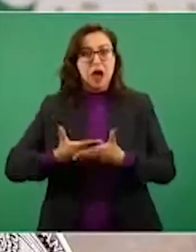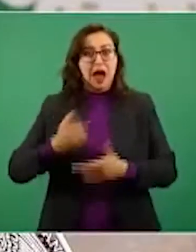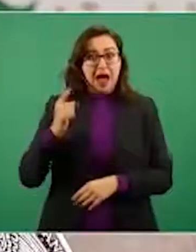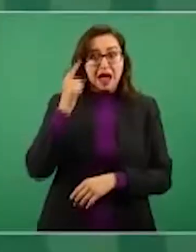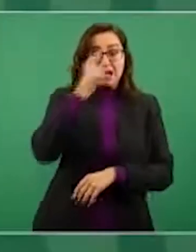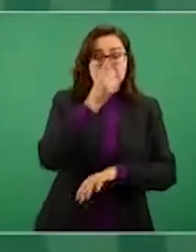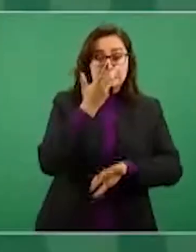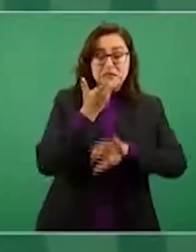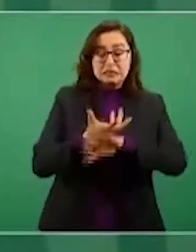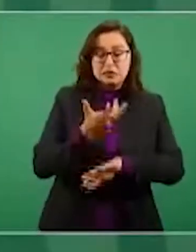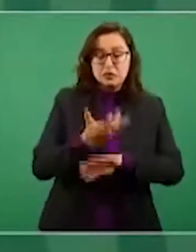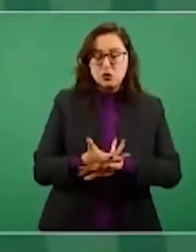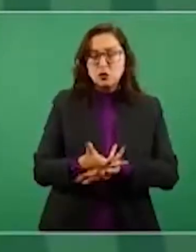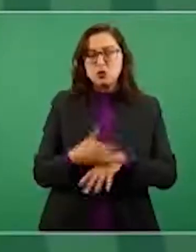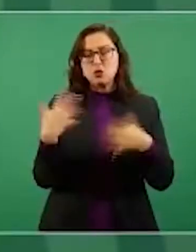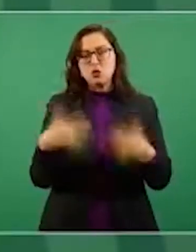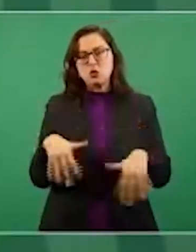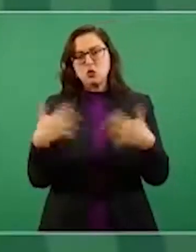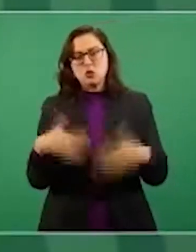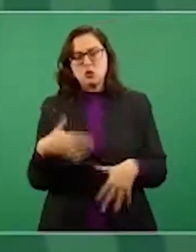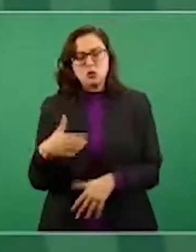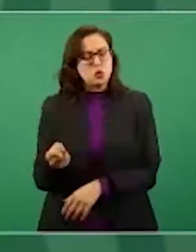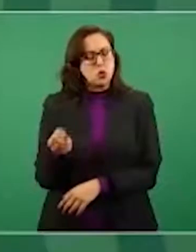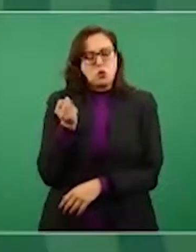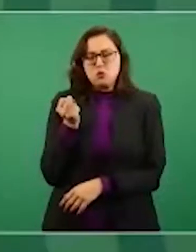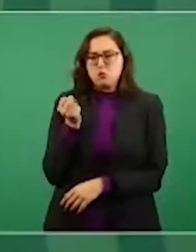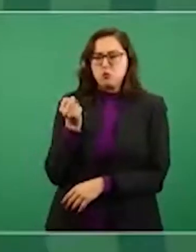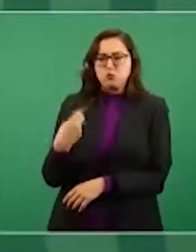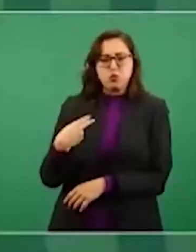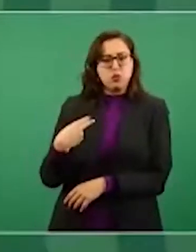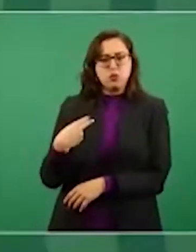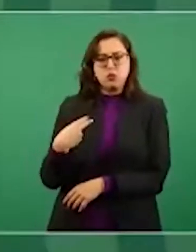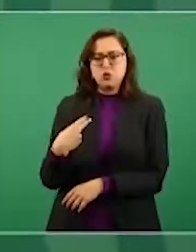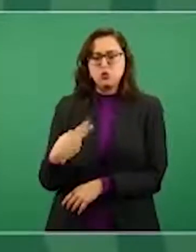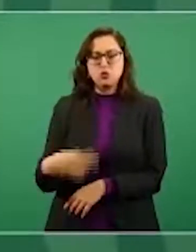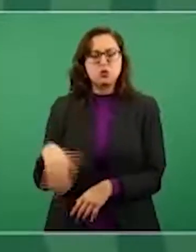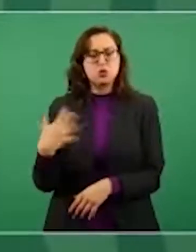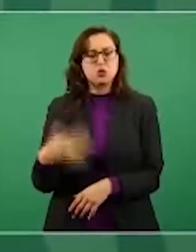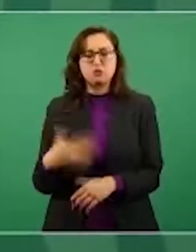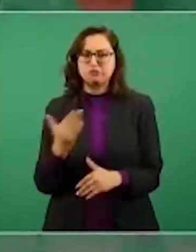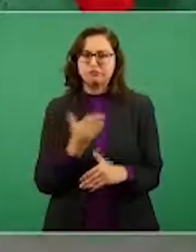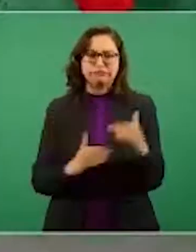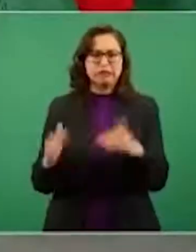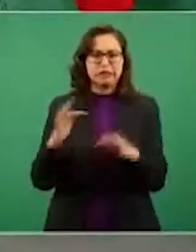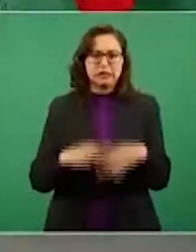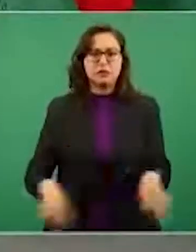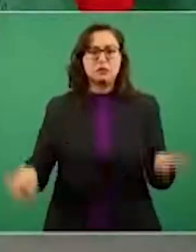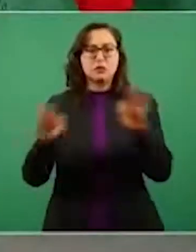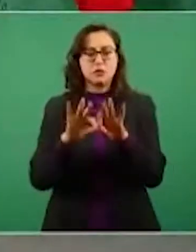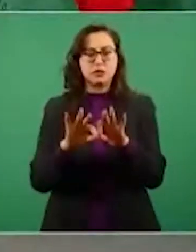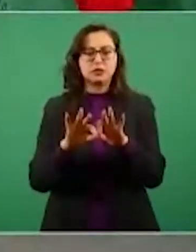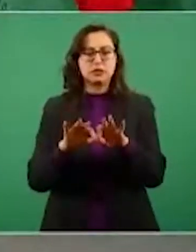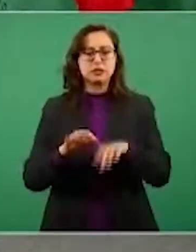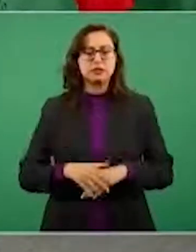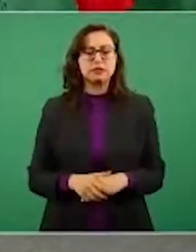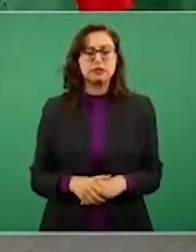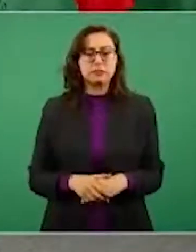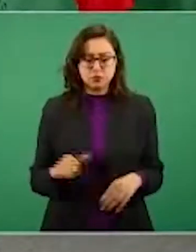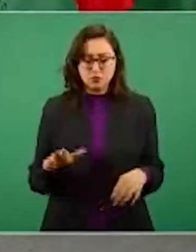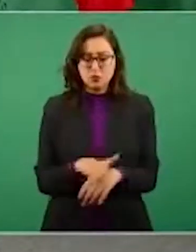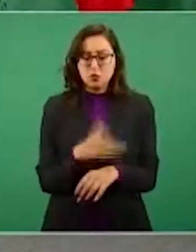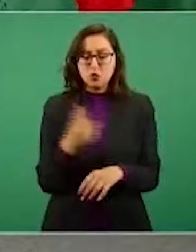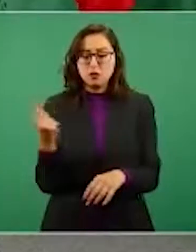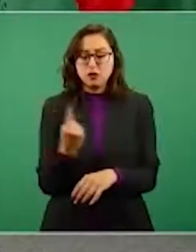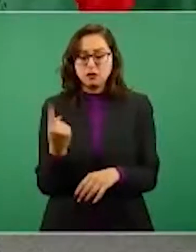En materia internacional no hay relación más importante. Estados Unidos nos compra ocho de cada